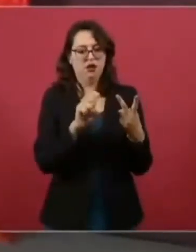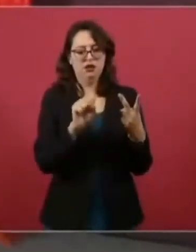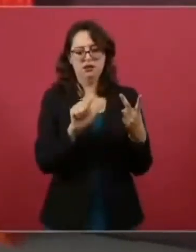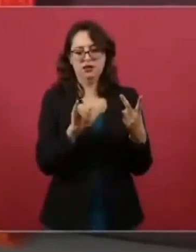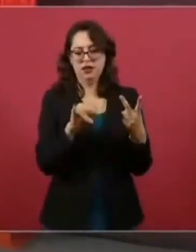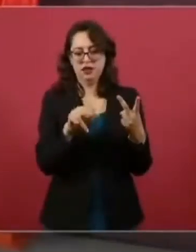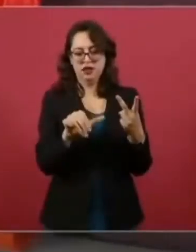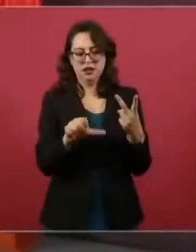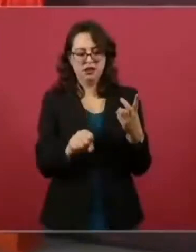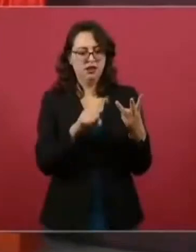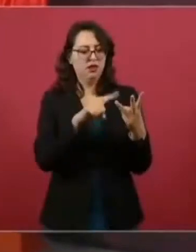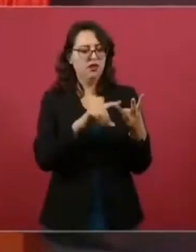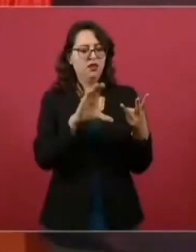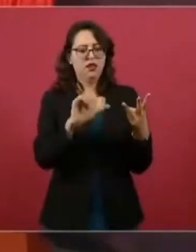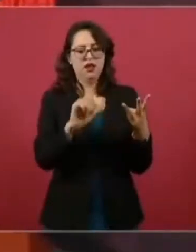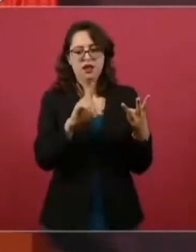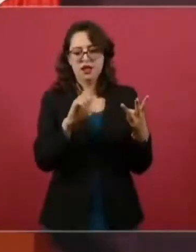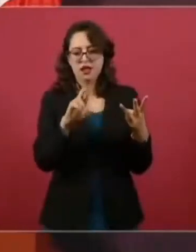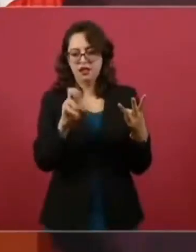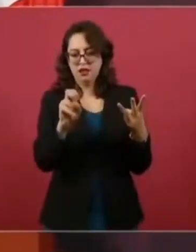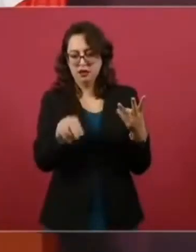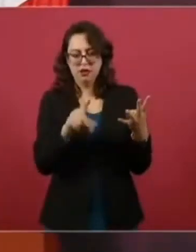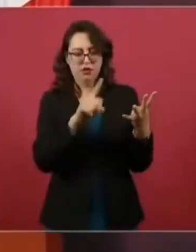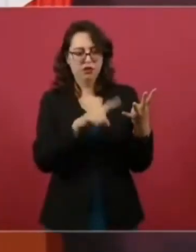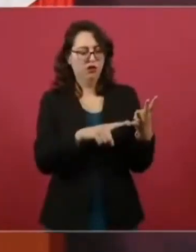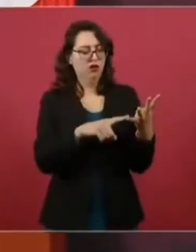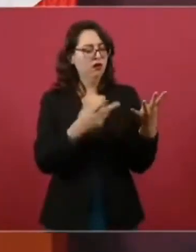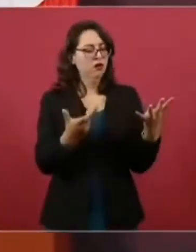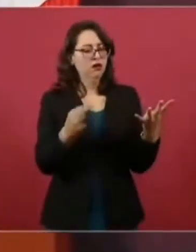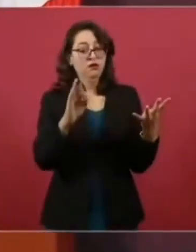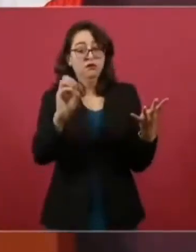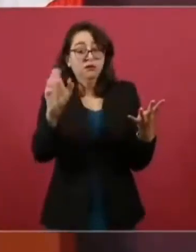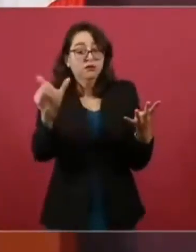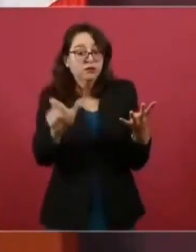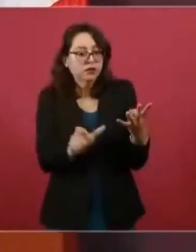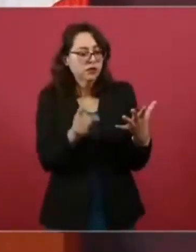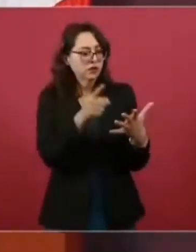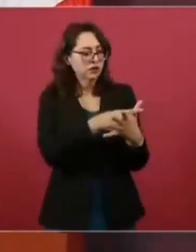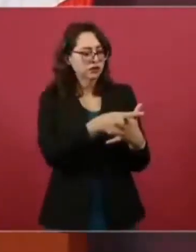con Claudio X. González, se enoja conmigo.